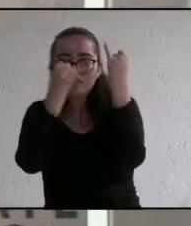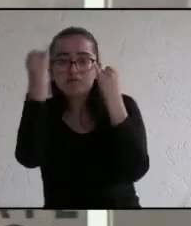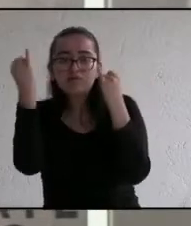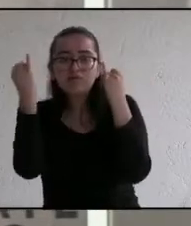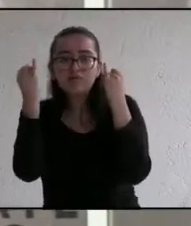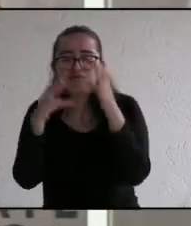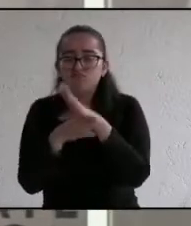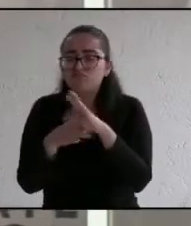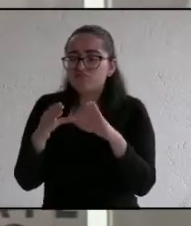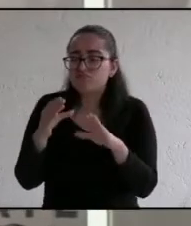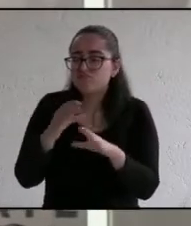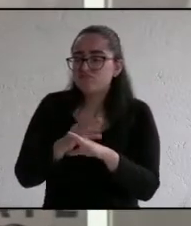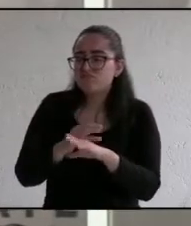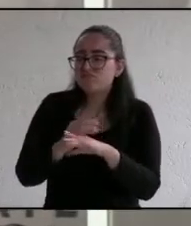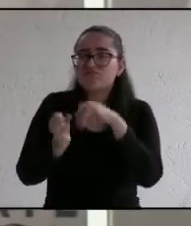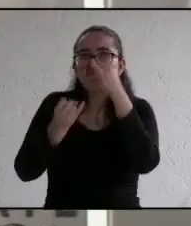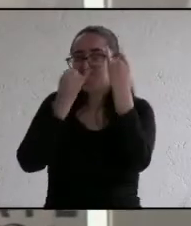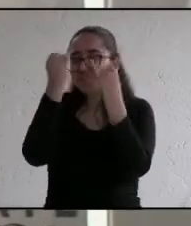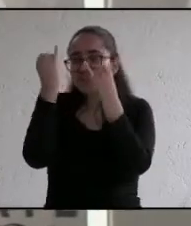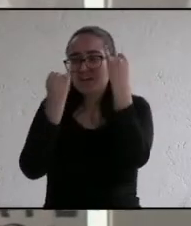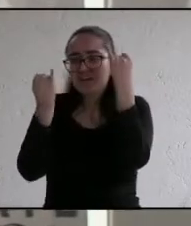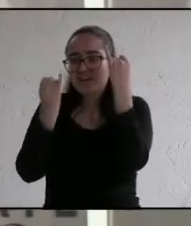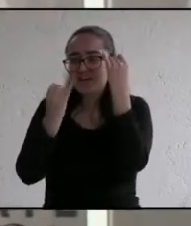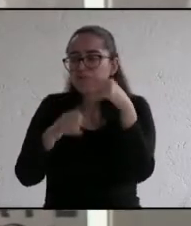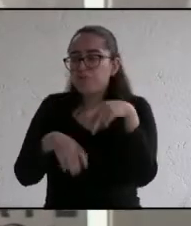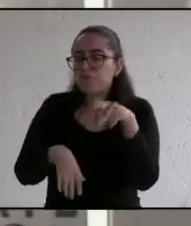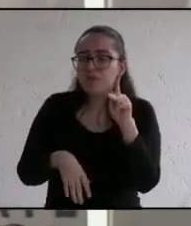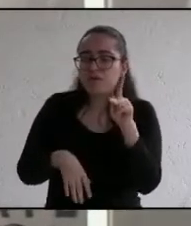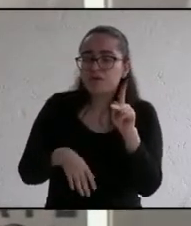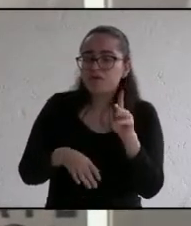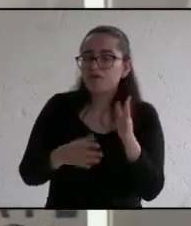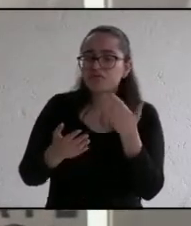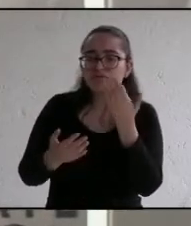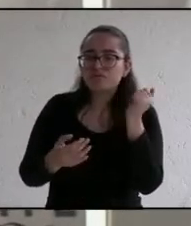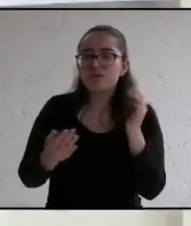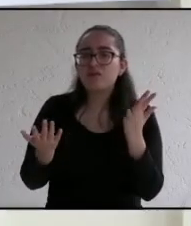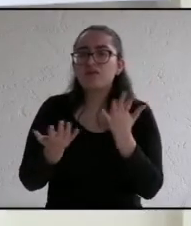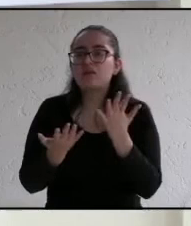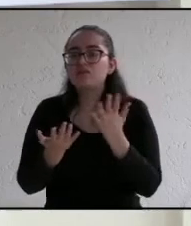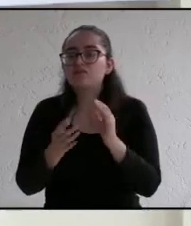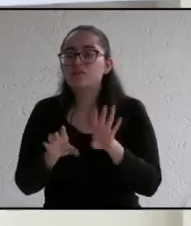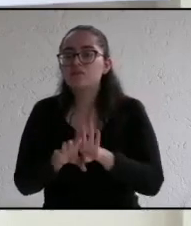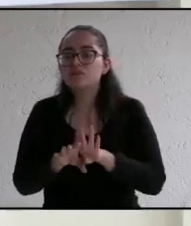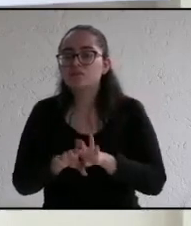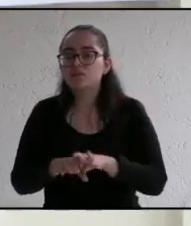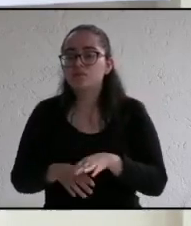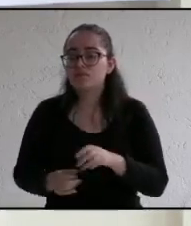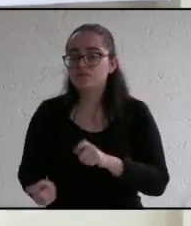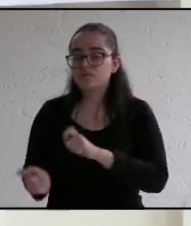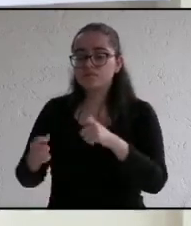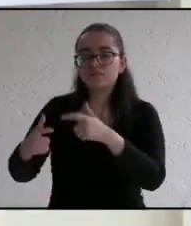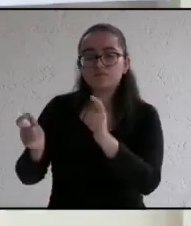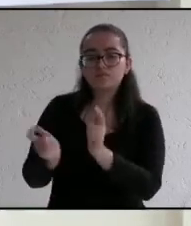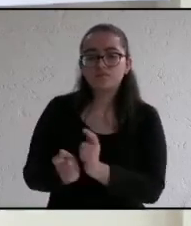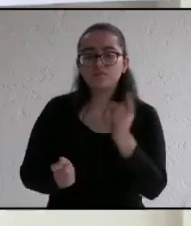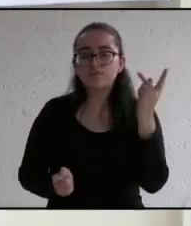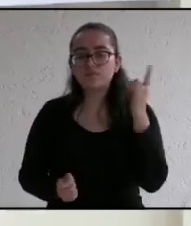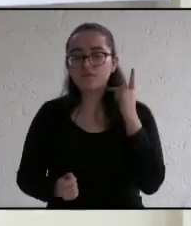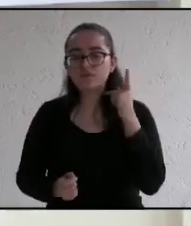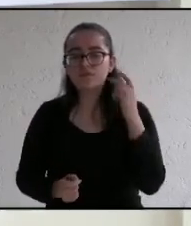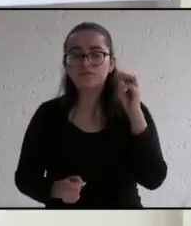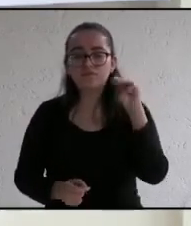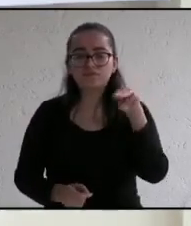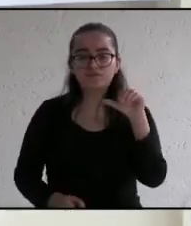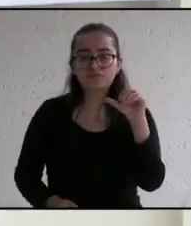cosas que están al aire pero que ni siquiera saben dónde van a salir. Gracias candidato. Ahora le toca el turno al candidato del partido Movimiento